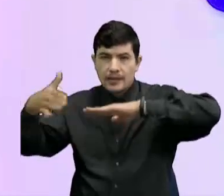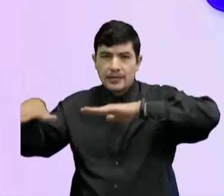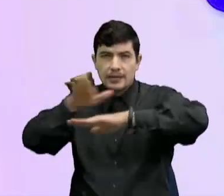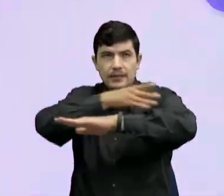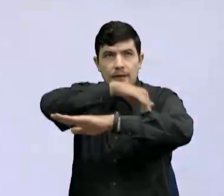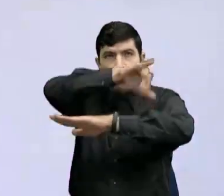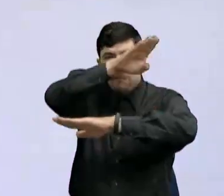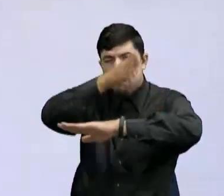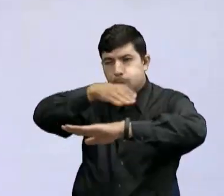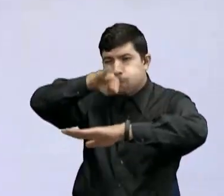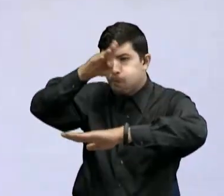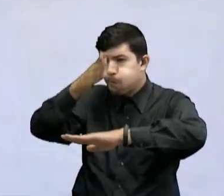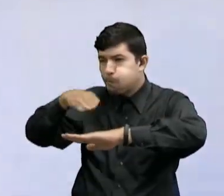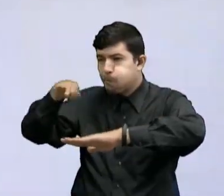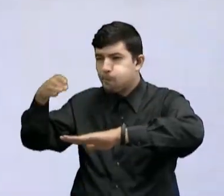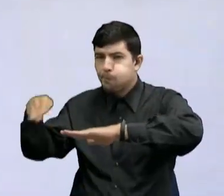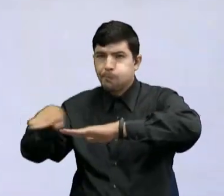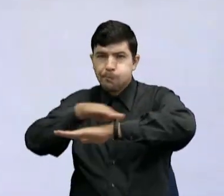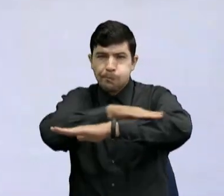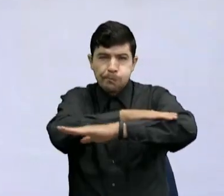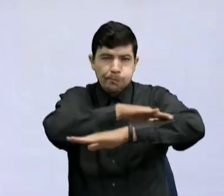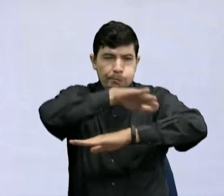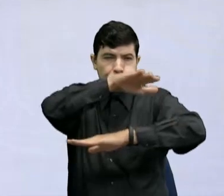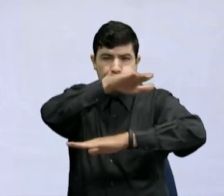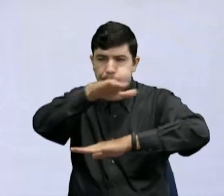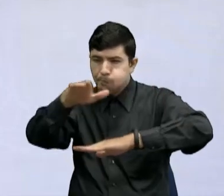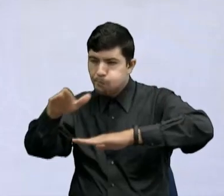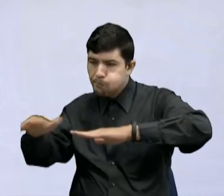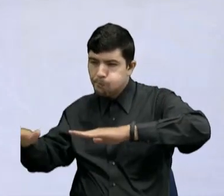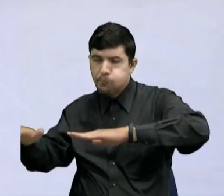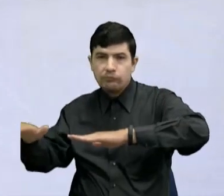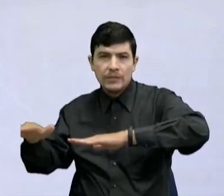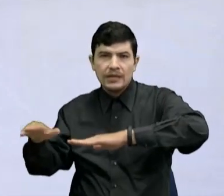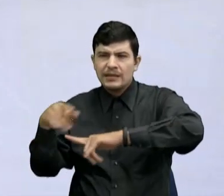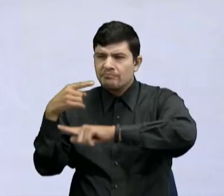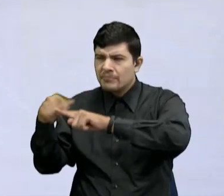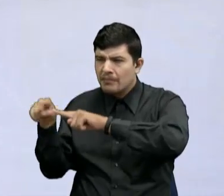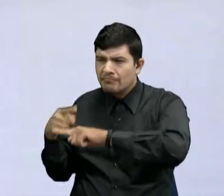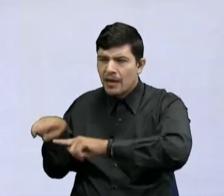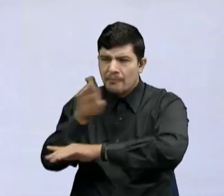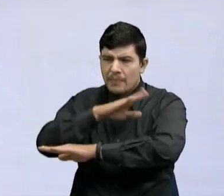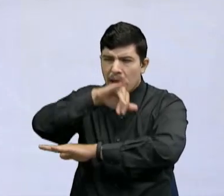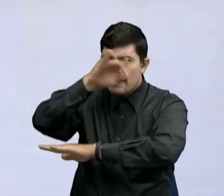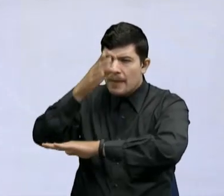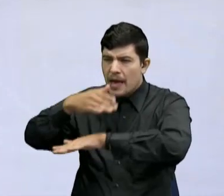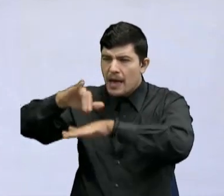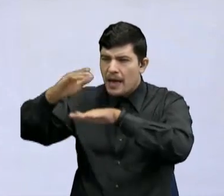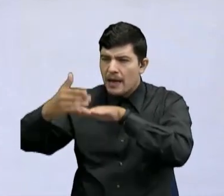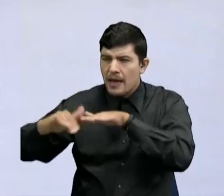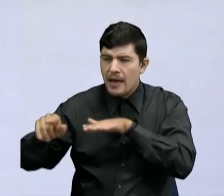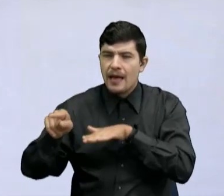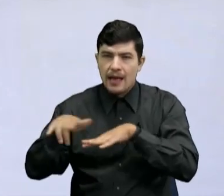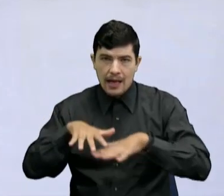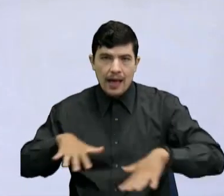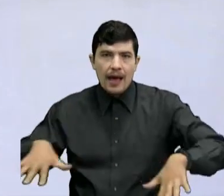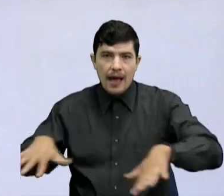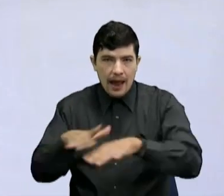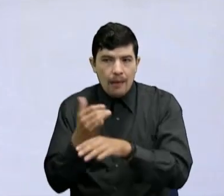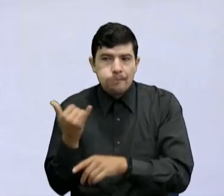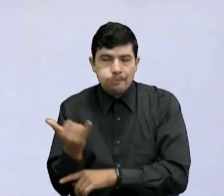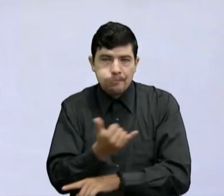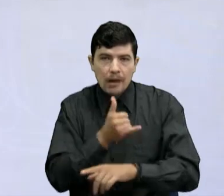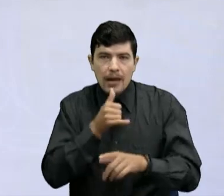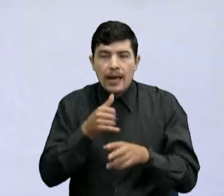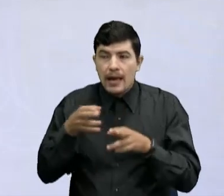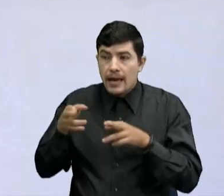Cordilleras, montañas Llanuras Llanuras, mesetas Llanuras Llanuras parte del relieve, ¿cierto? En el hidrográfico hablamos de los